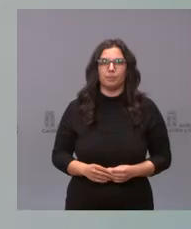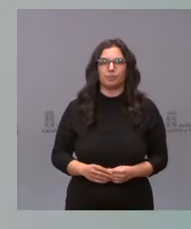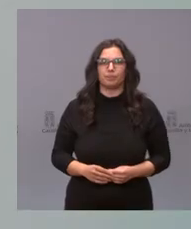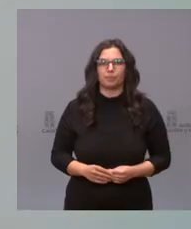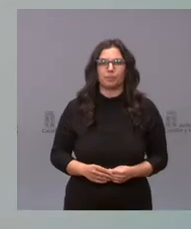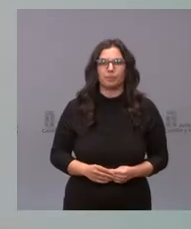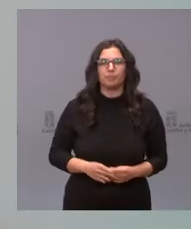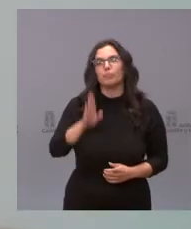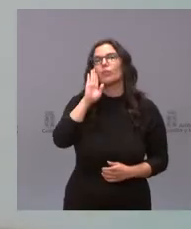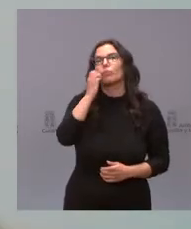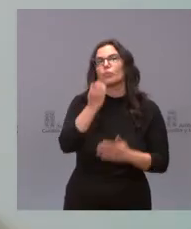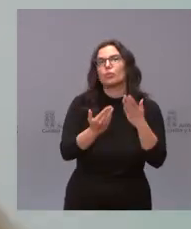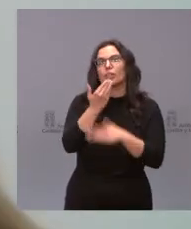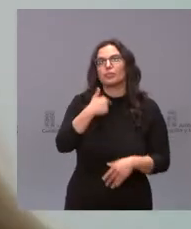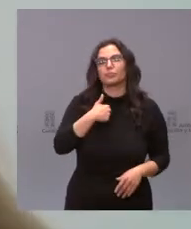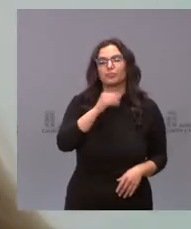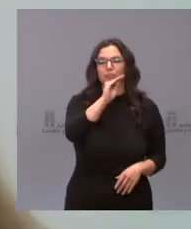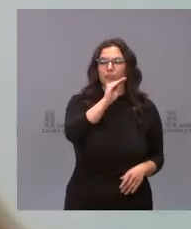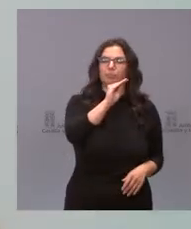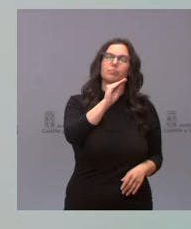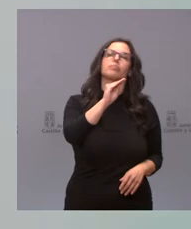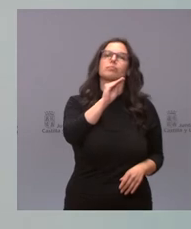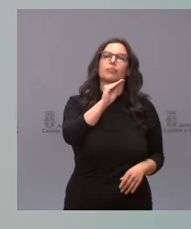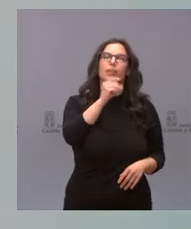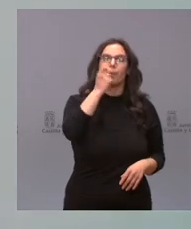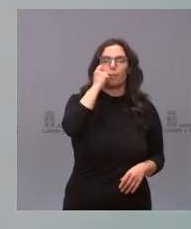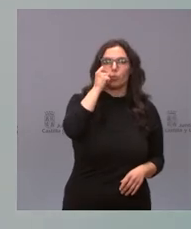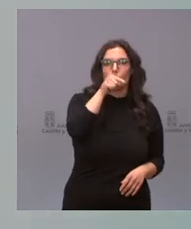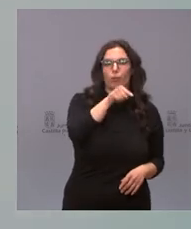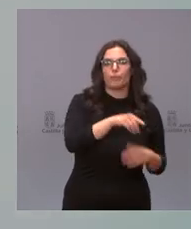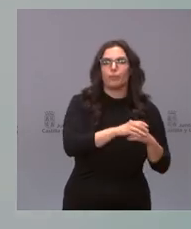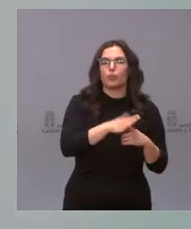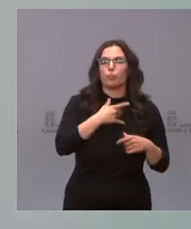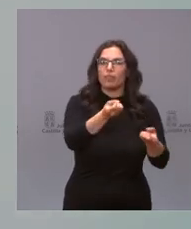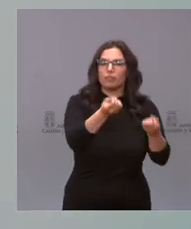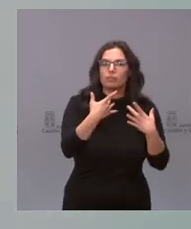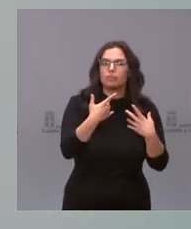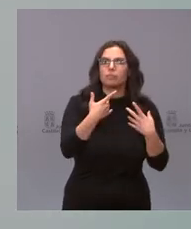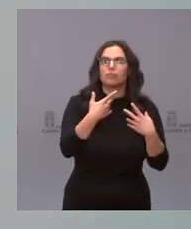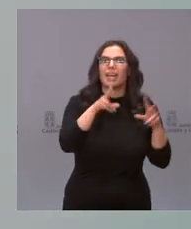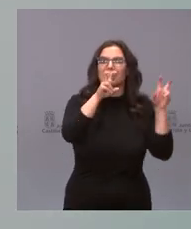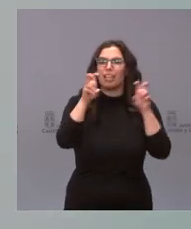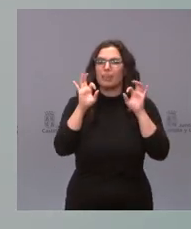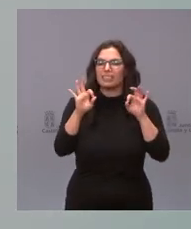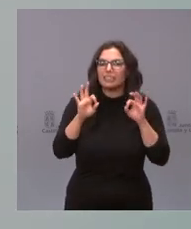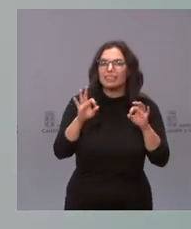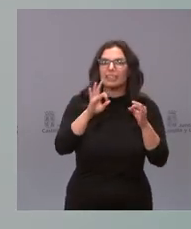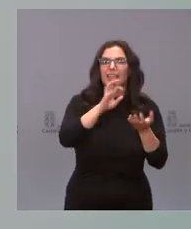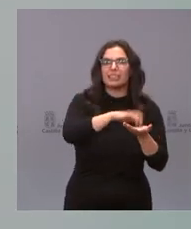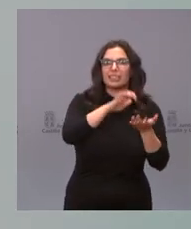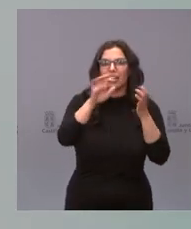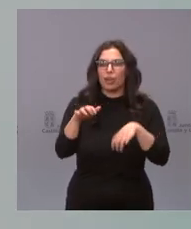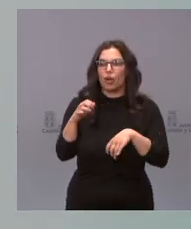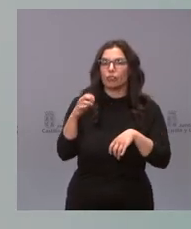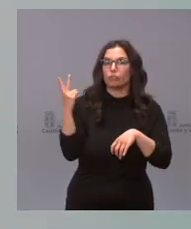Hola, buenos días para el presidente Manueco me gustaría preguntarle que si pueden contarnos qué asuntos concretos para Castilla y León han abordado en esta